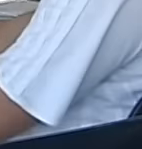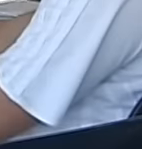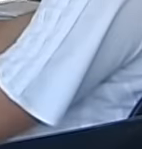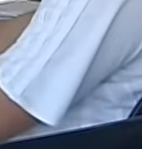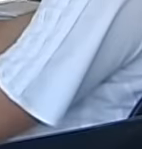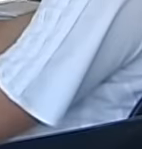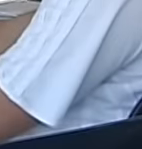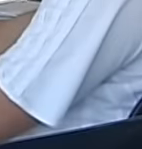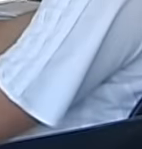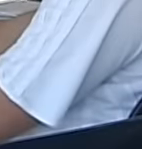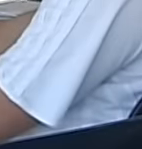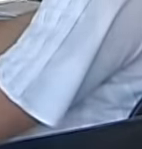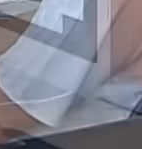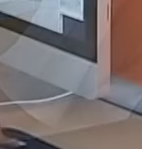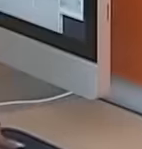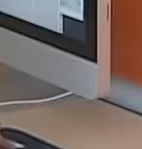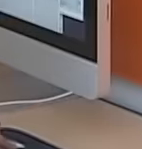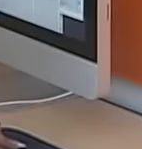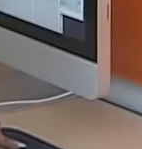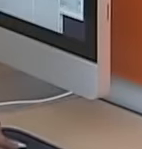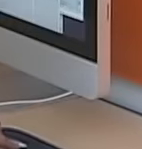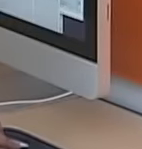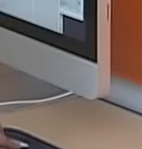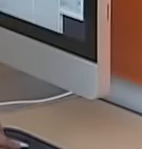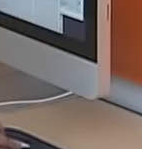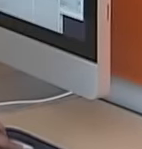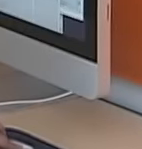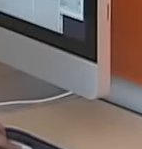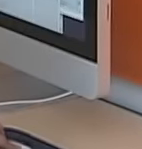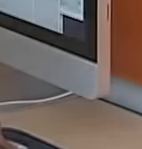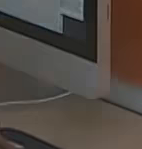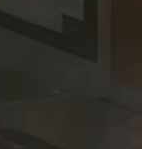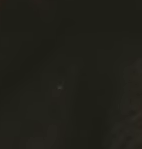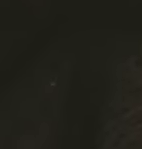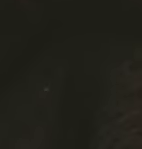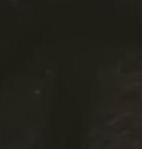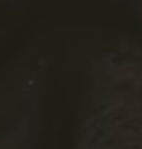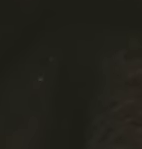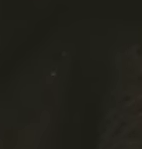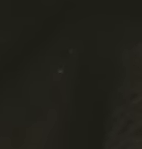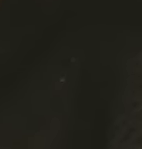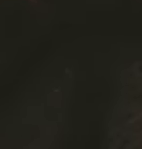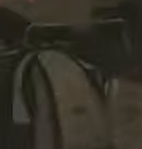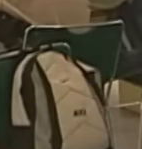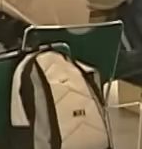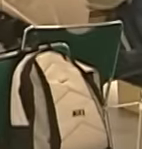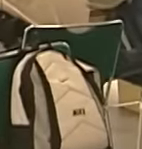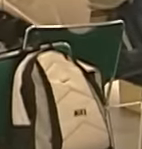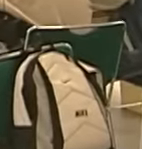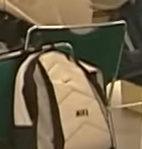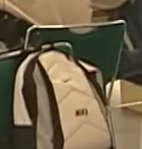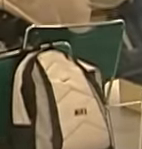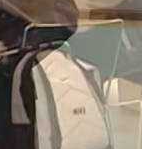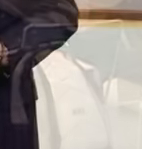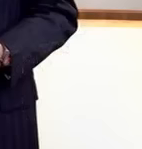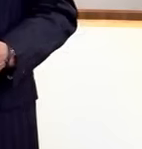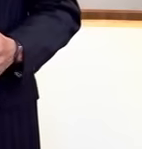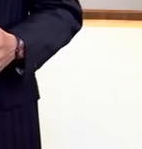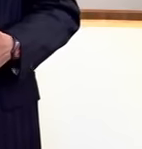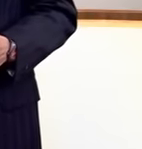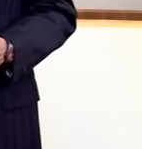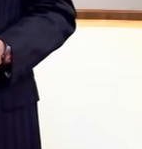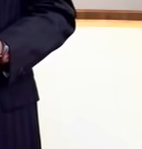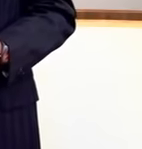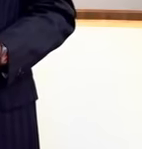garantizado Pues la institución Se compromete a seguir pagando El seguro Hasta que el menor alcance Generalmente 18 a 22 años de edad